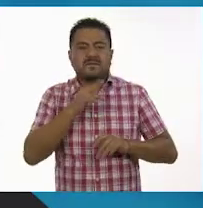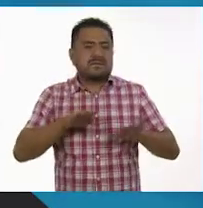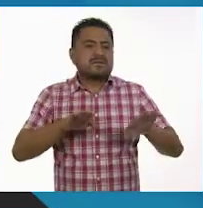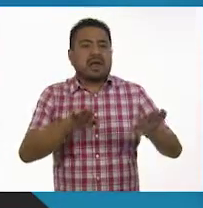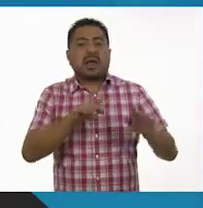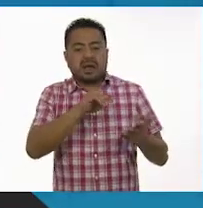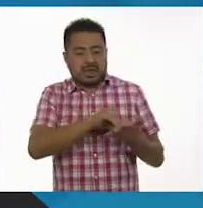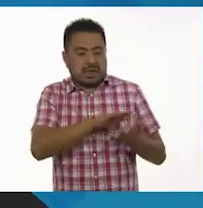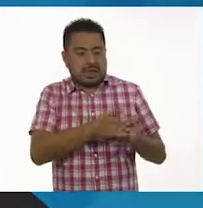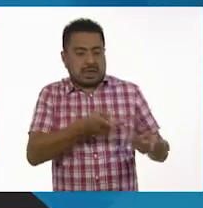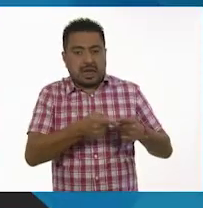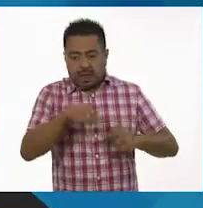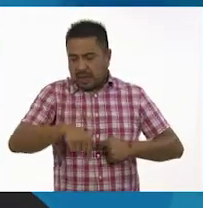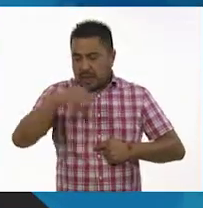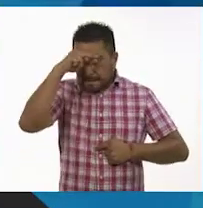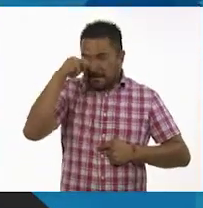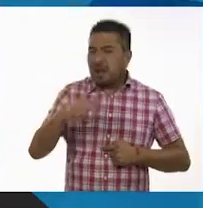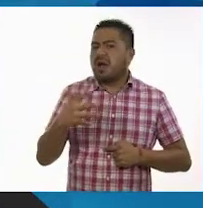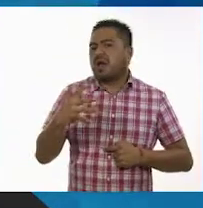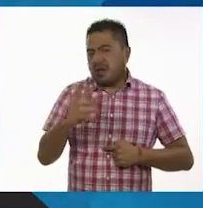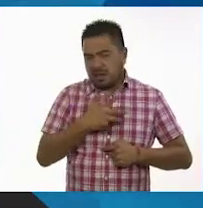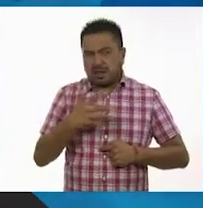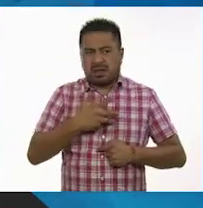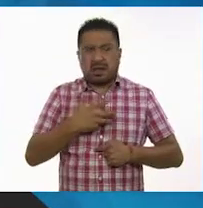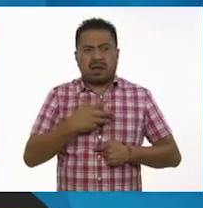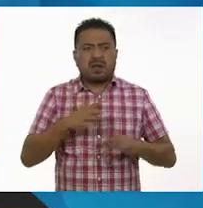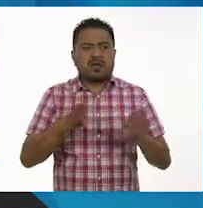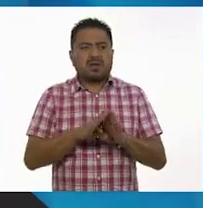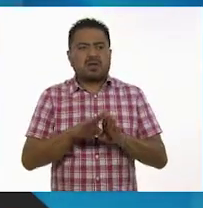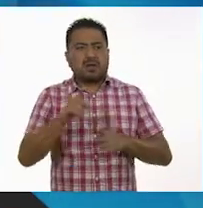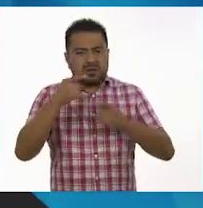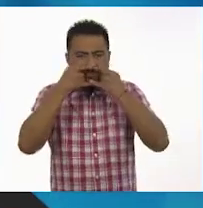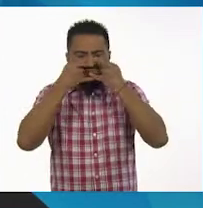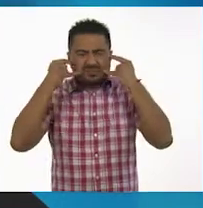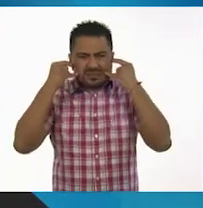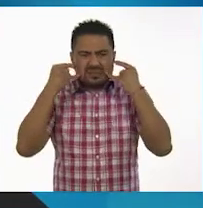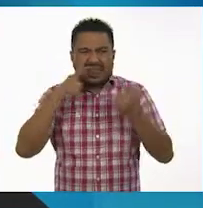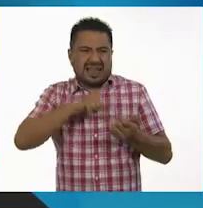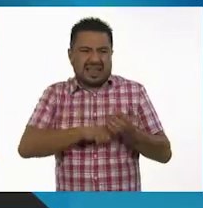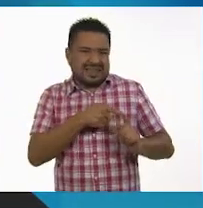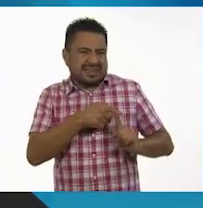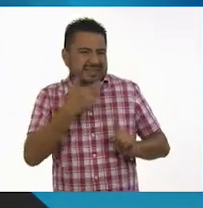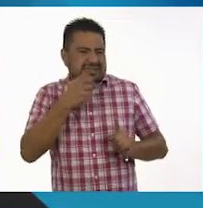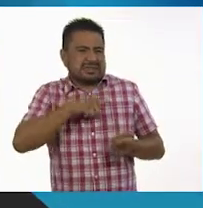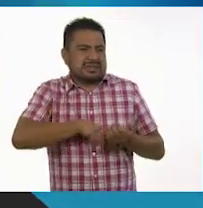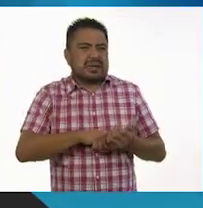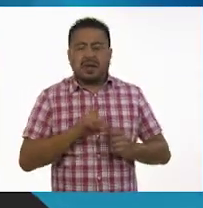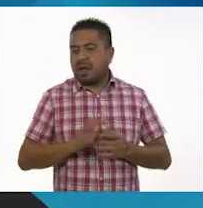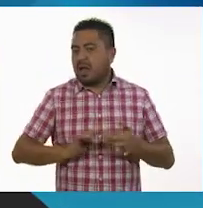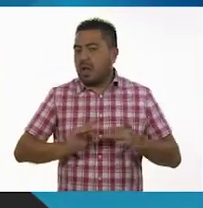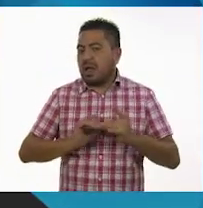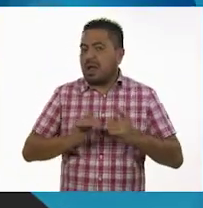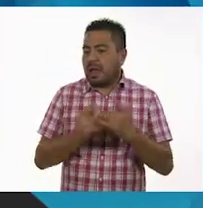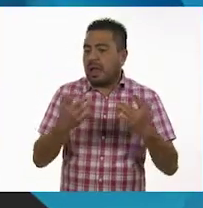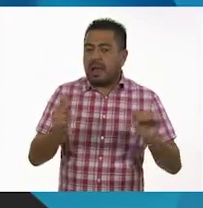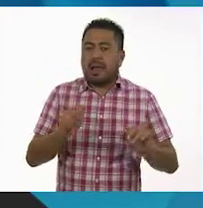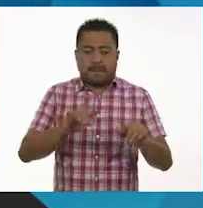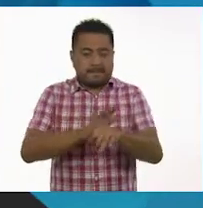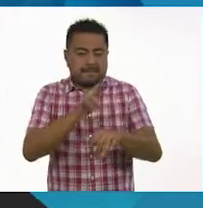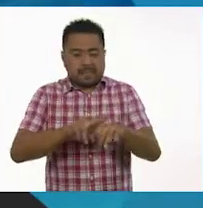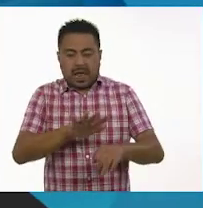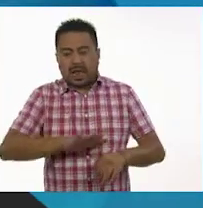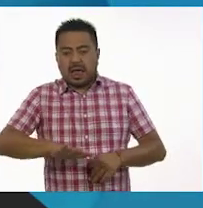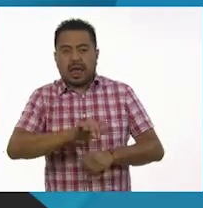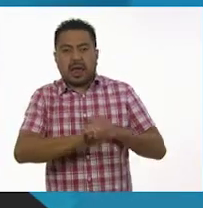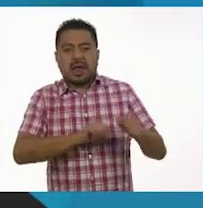Planeadoras, aquí en México tenemos a los tlacuaches o zarigüeyas. Ya dijimos que en la mayoría de los